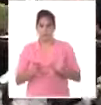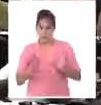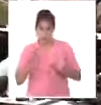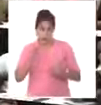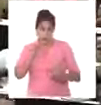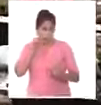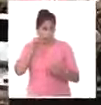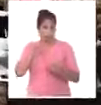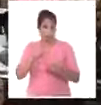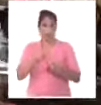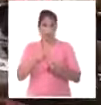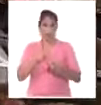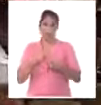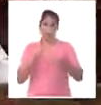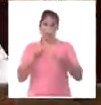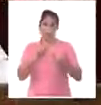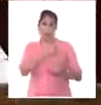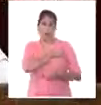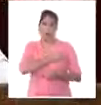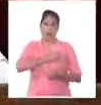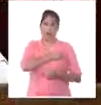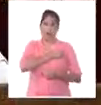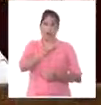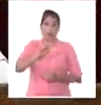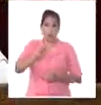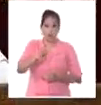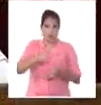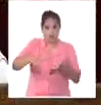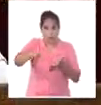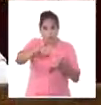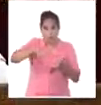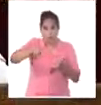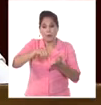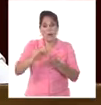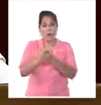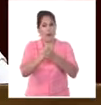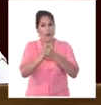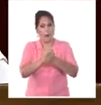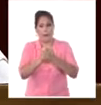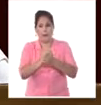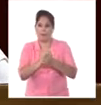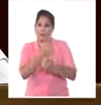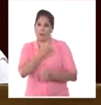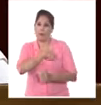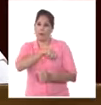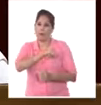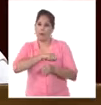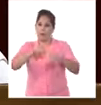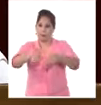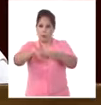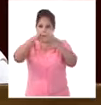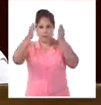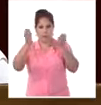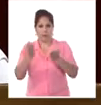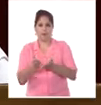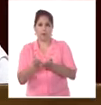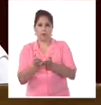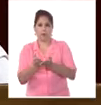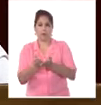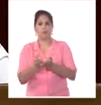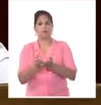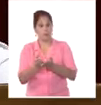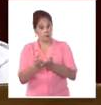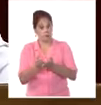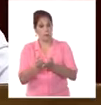mensaje que con mucho amor y firmeza que hacemos llegar a ustedes y a todos los amigos y pueblos del mundo. El